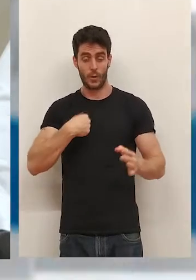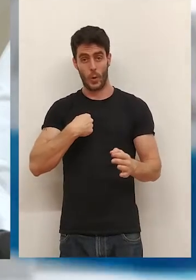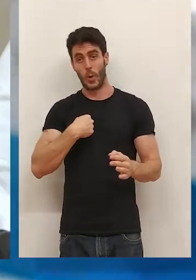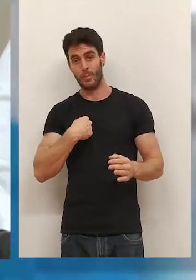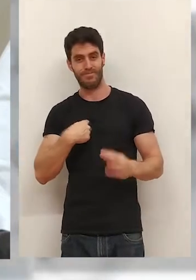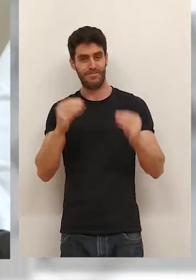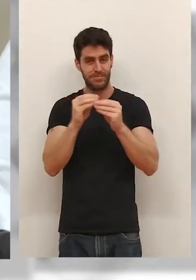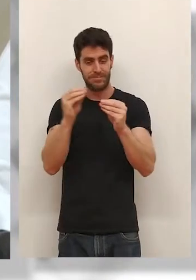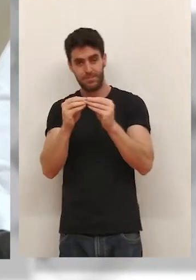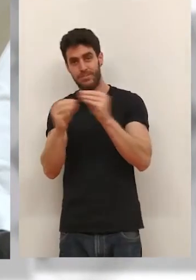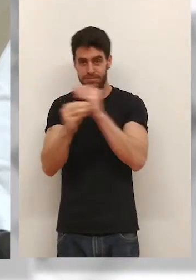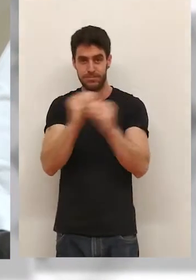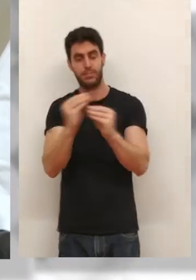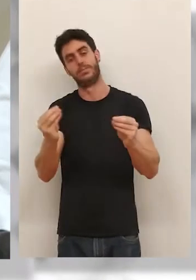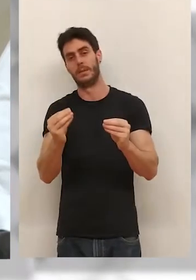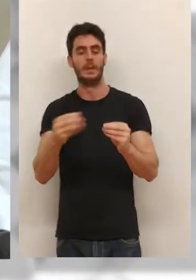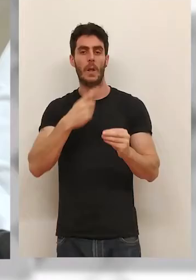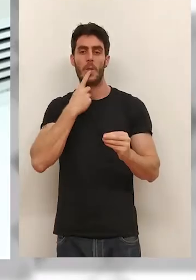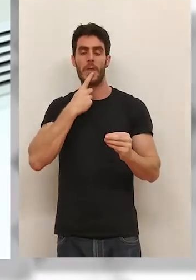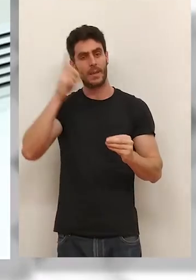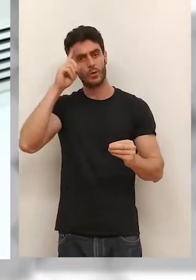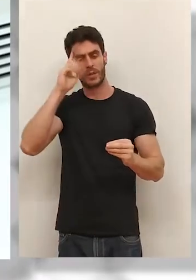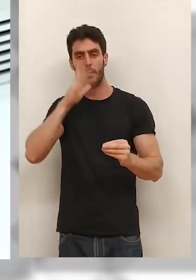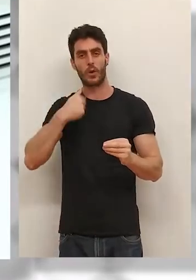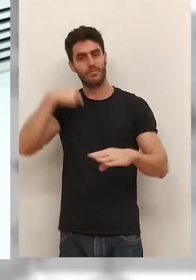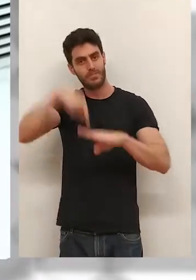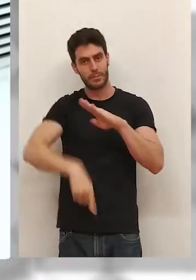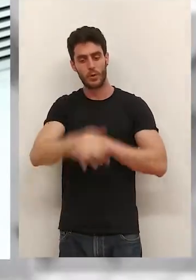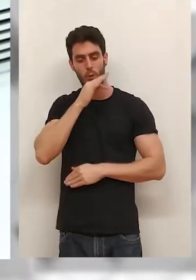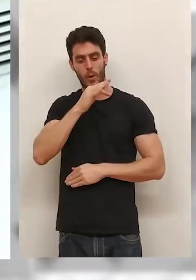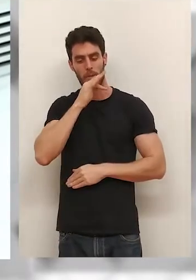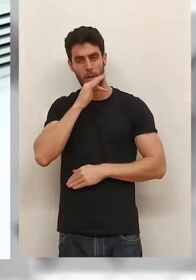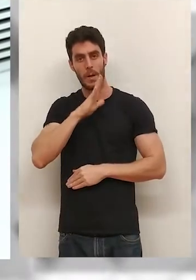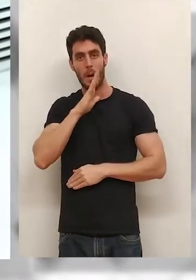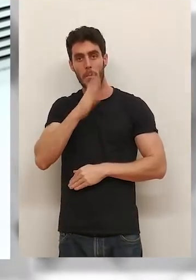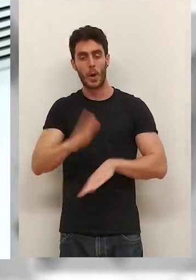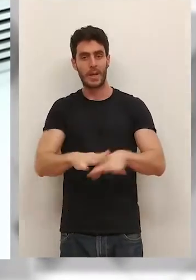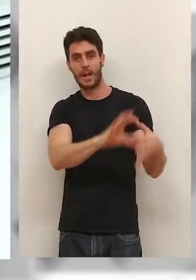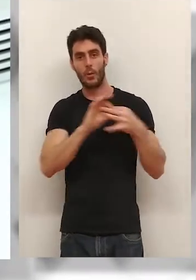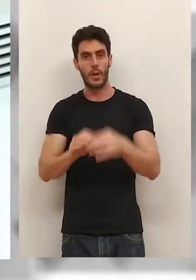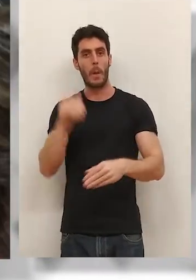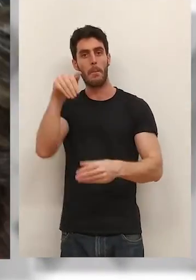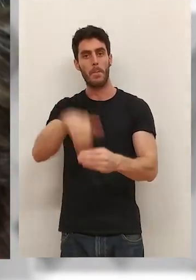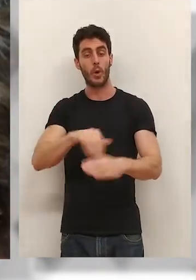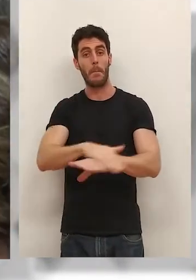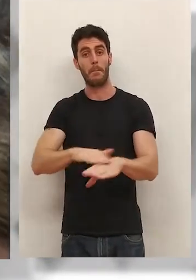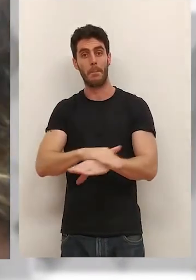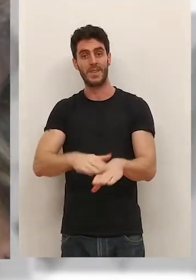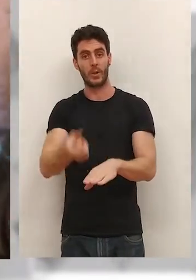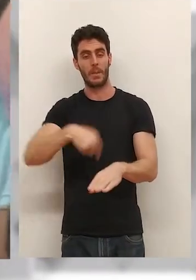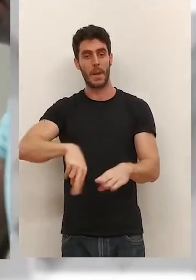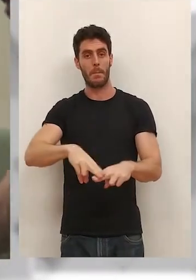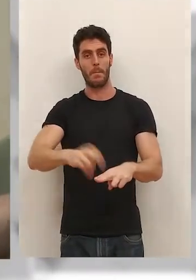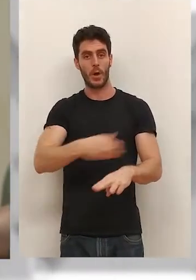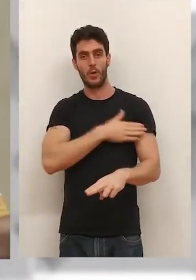sintonía porque no hemos profundizado en el texto. Porque el suyo es un voto fundamental y Moreno espera poder reeditar el entendimiento